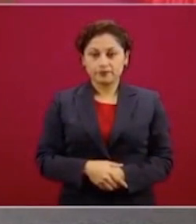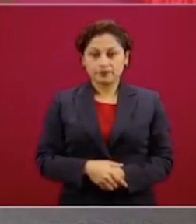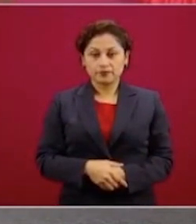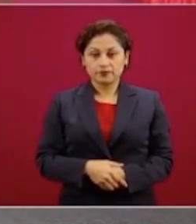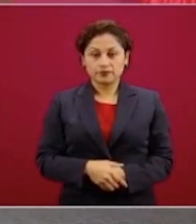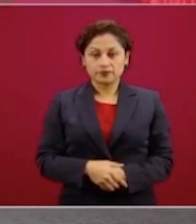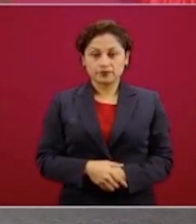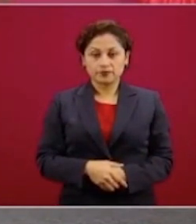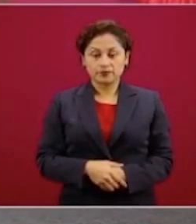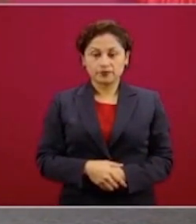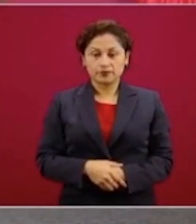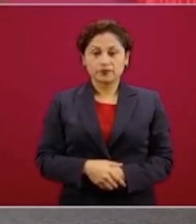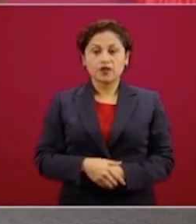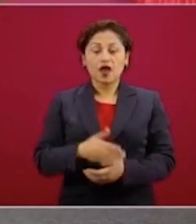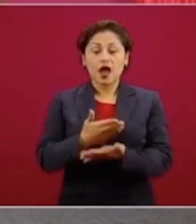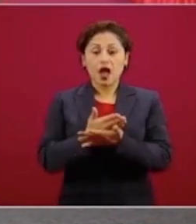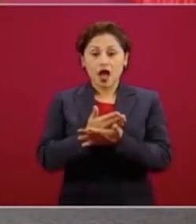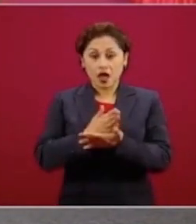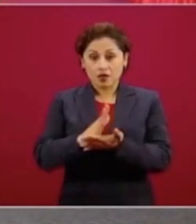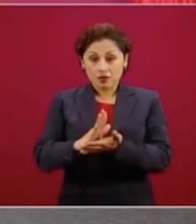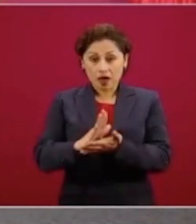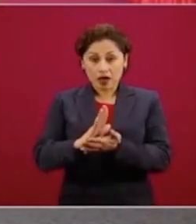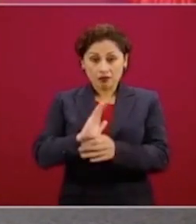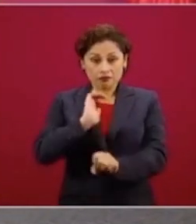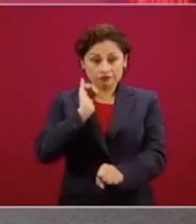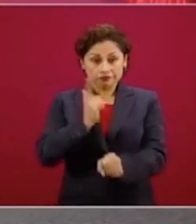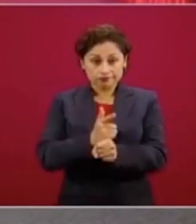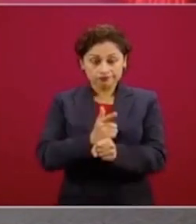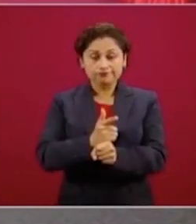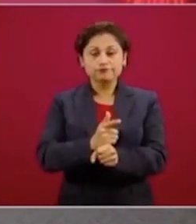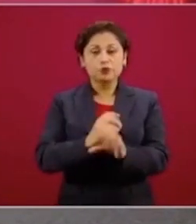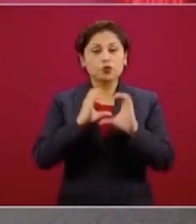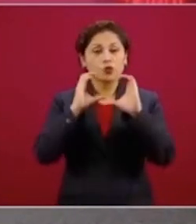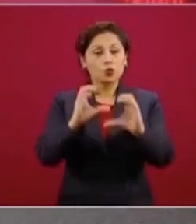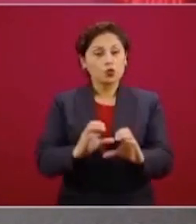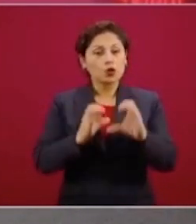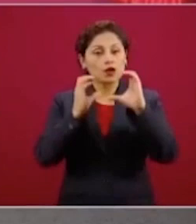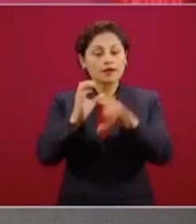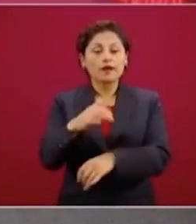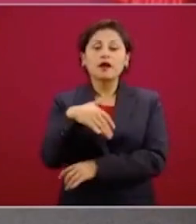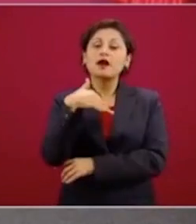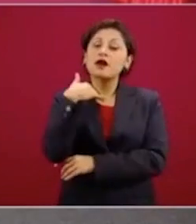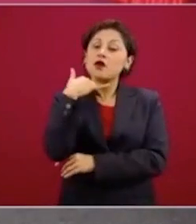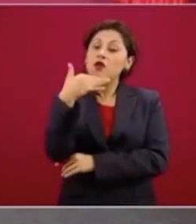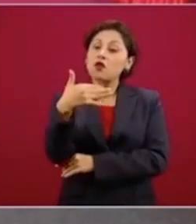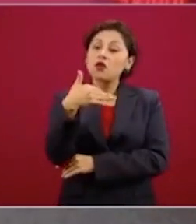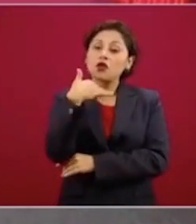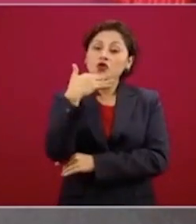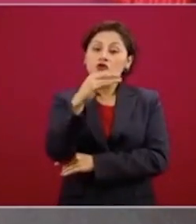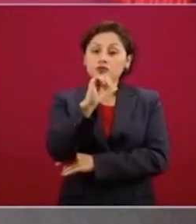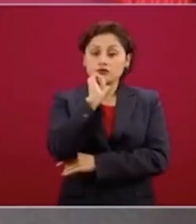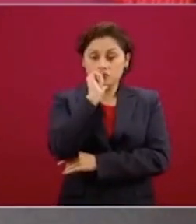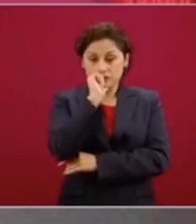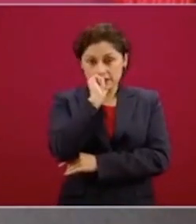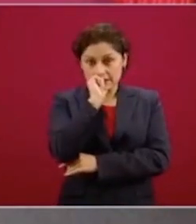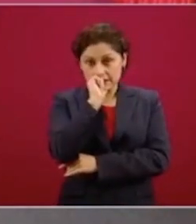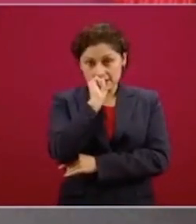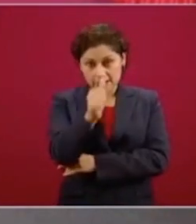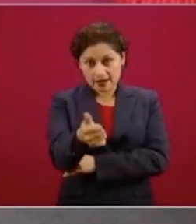oportunidad a la corrupción, porque todo esto lleva acompañado.